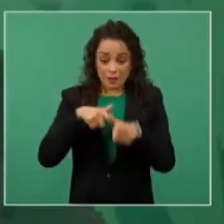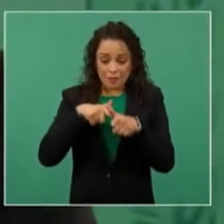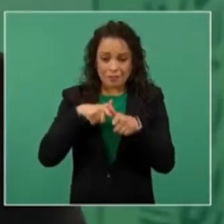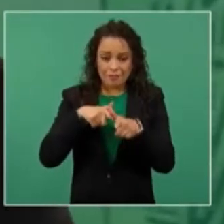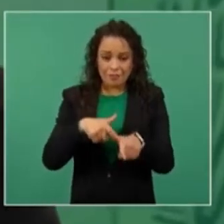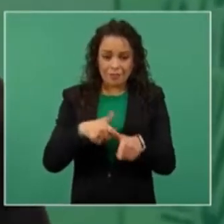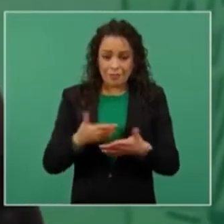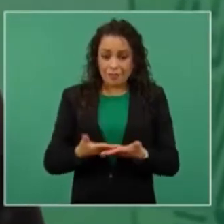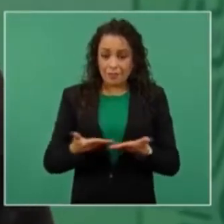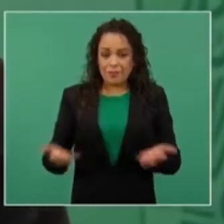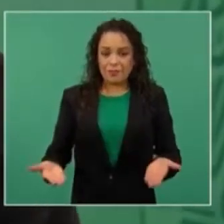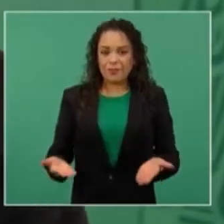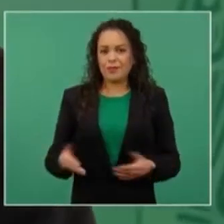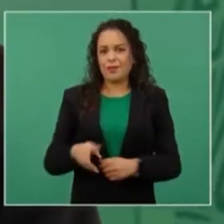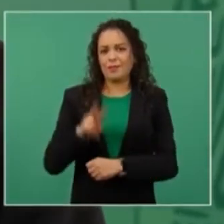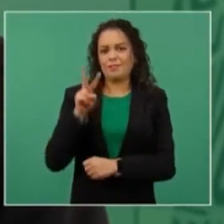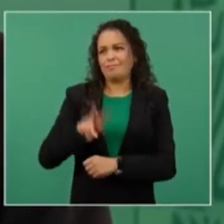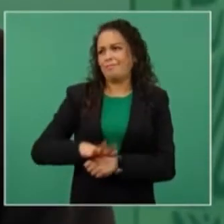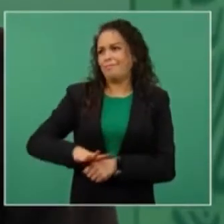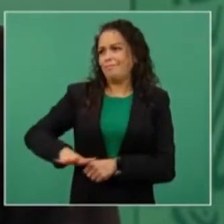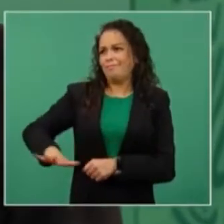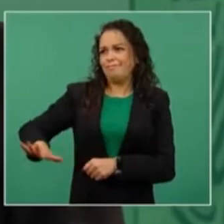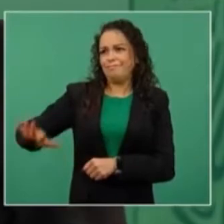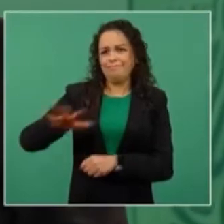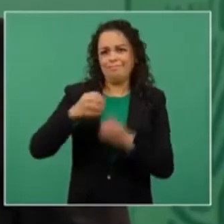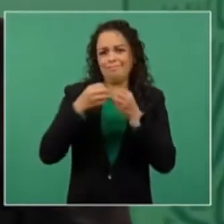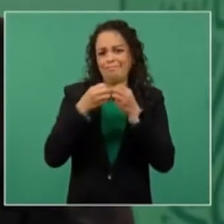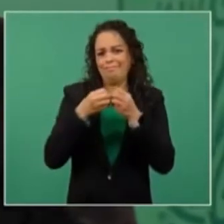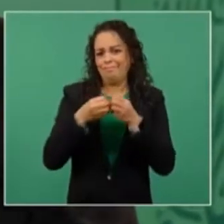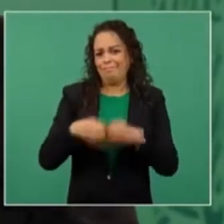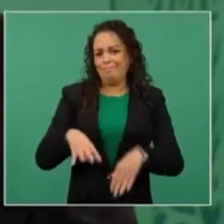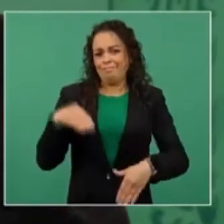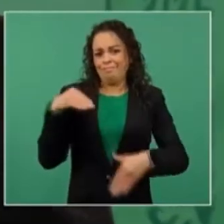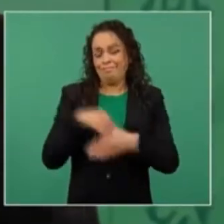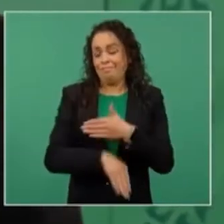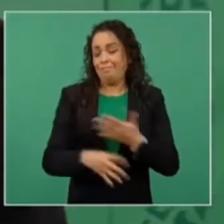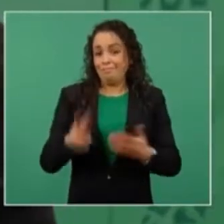chimuelos todos o tuertos.